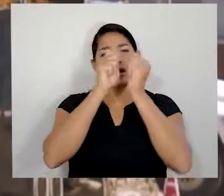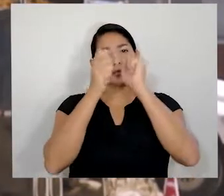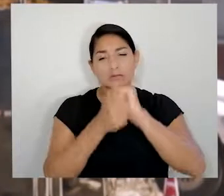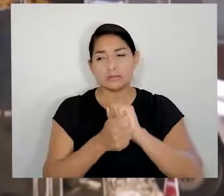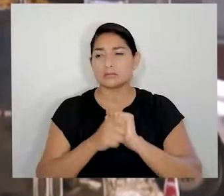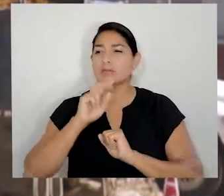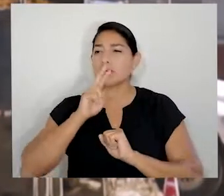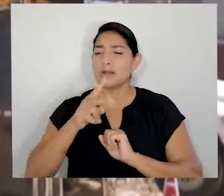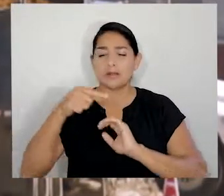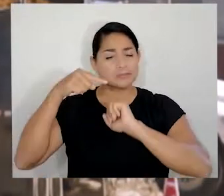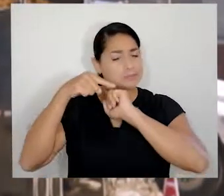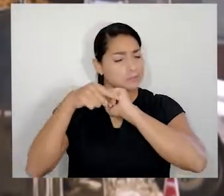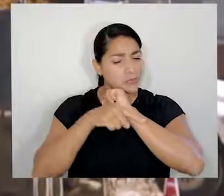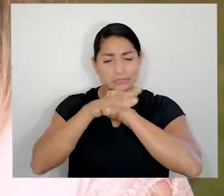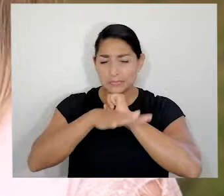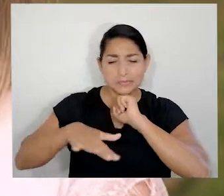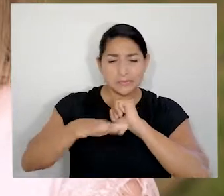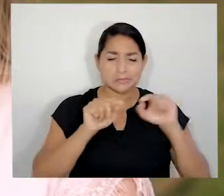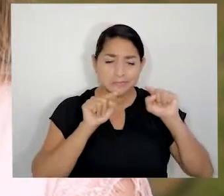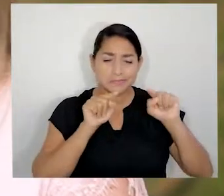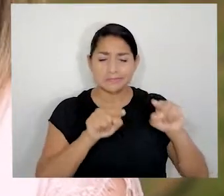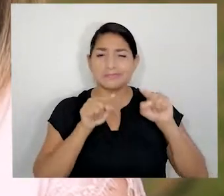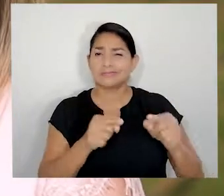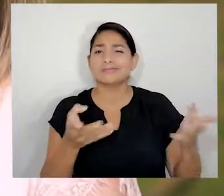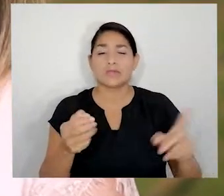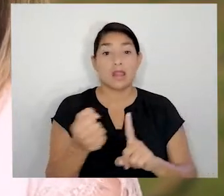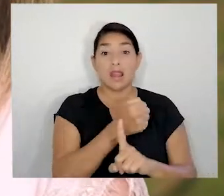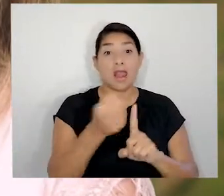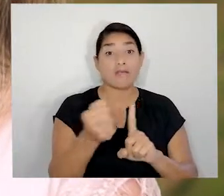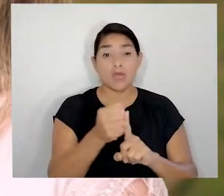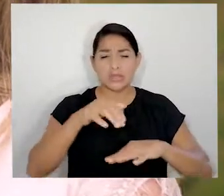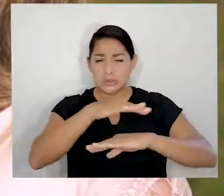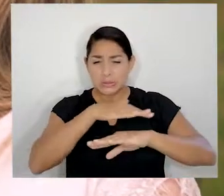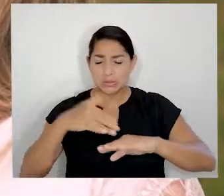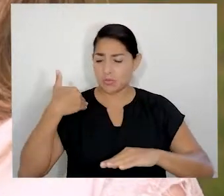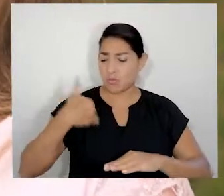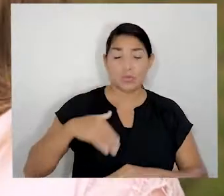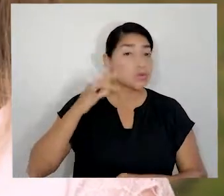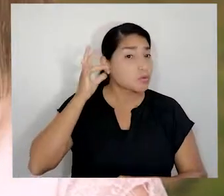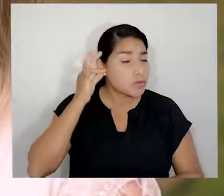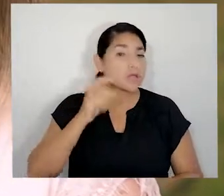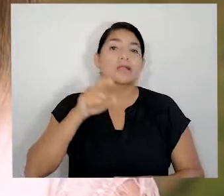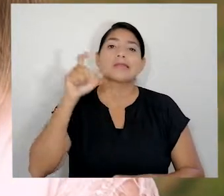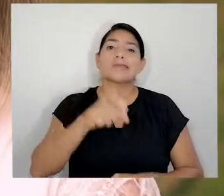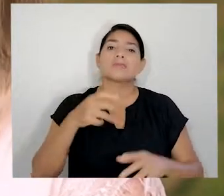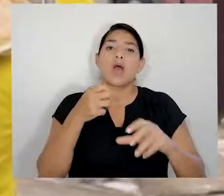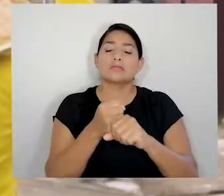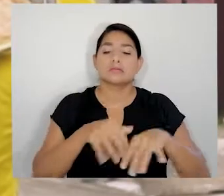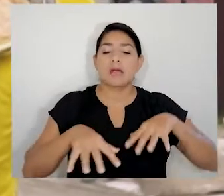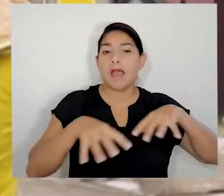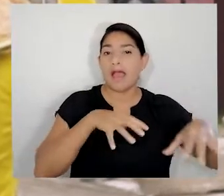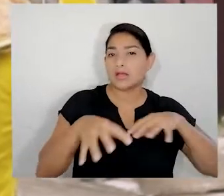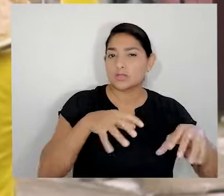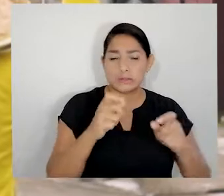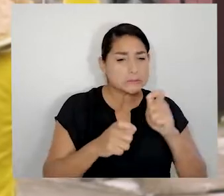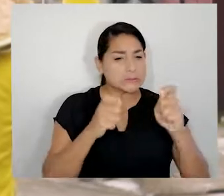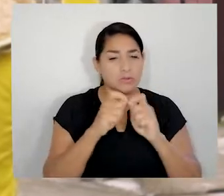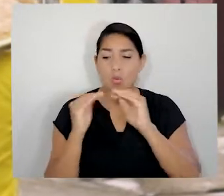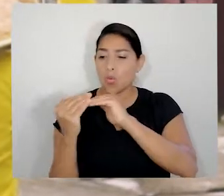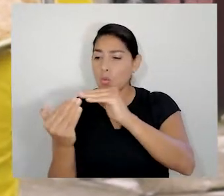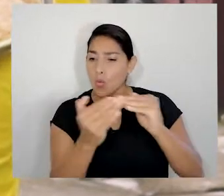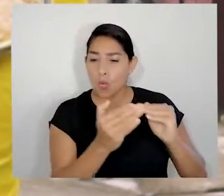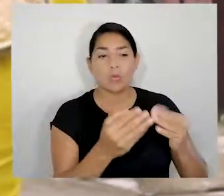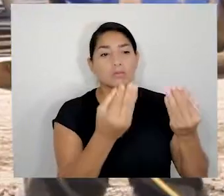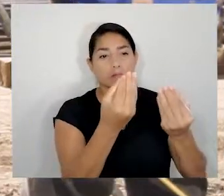Para generar una transformación realmente profunda con respecto a la violencia basada en el género, es necesario generar